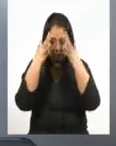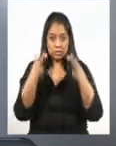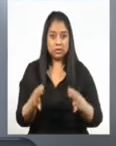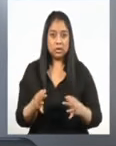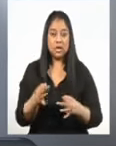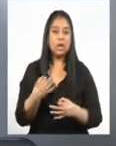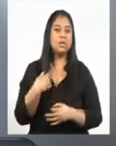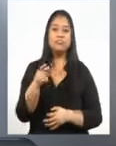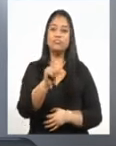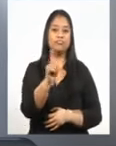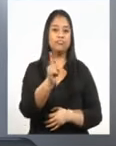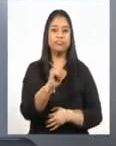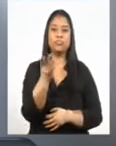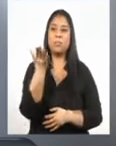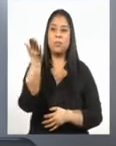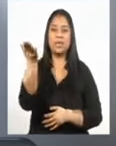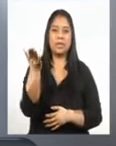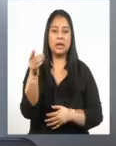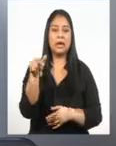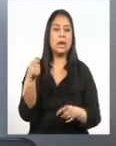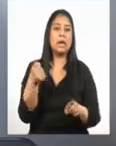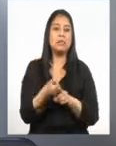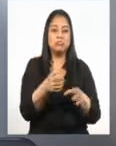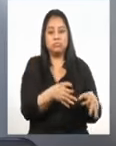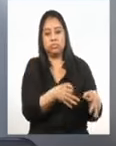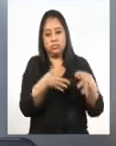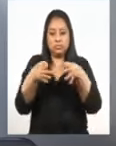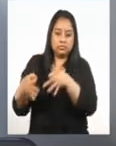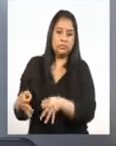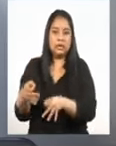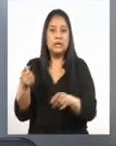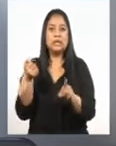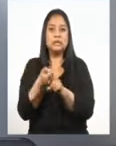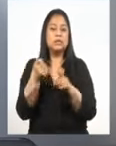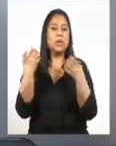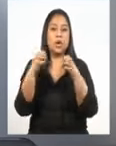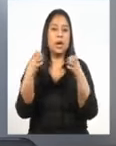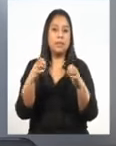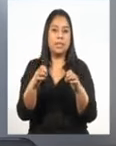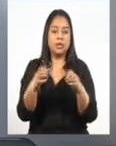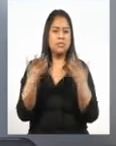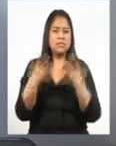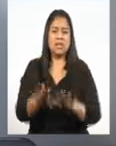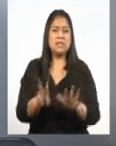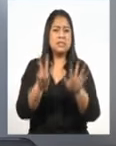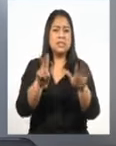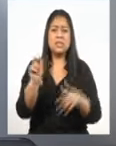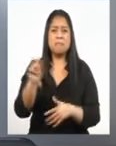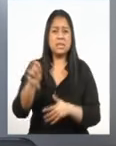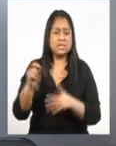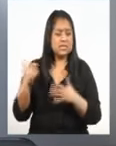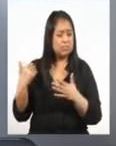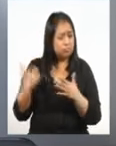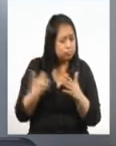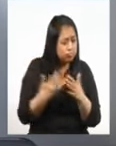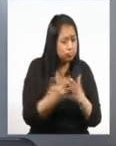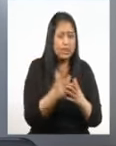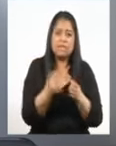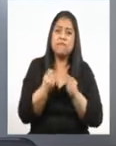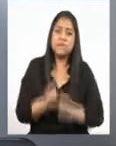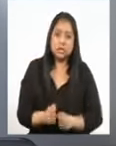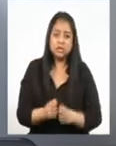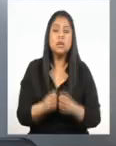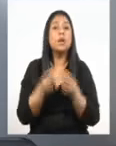no solicitar la prórroga al estado de calamidad. Han sido siete meses complejos. Muchas personas han